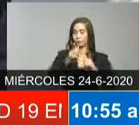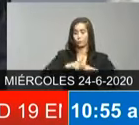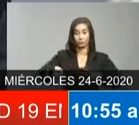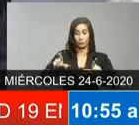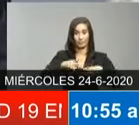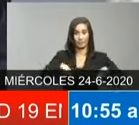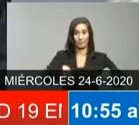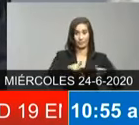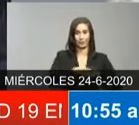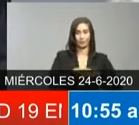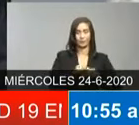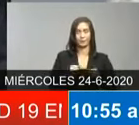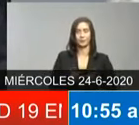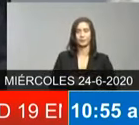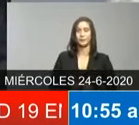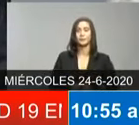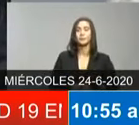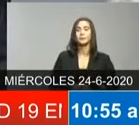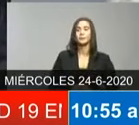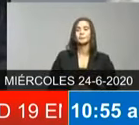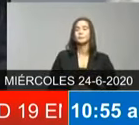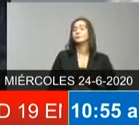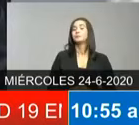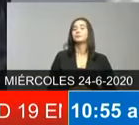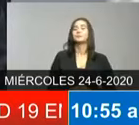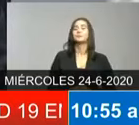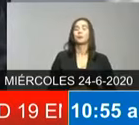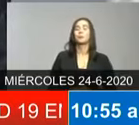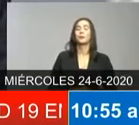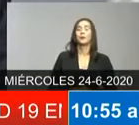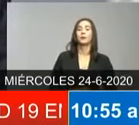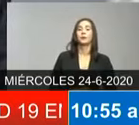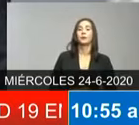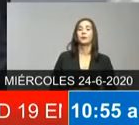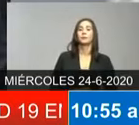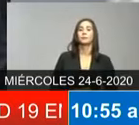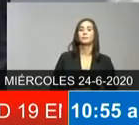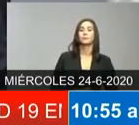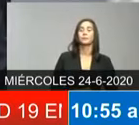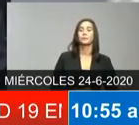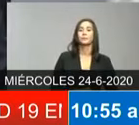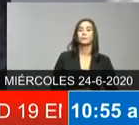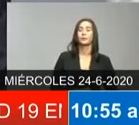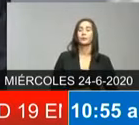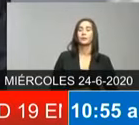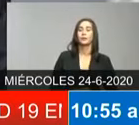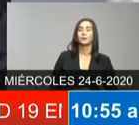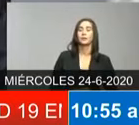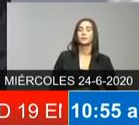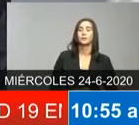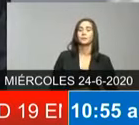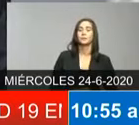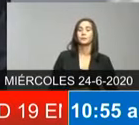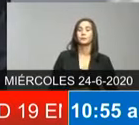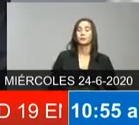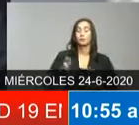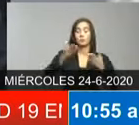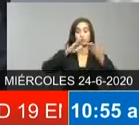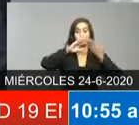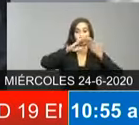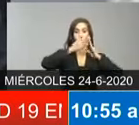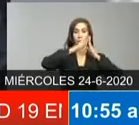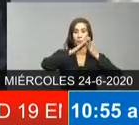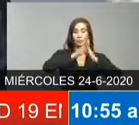solamente porque tenemos una relación directa con los comunitarios en base a su